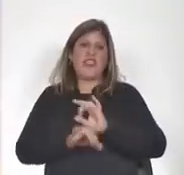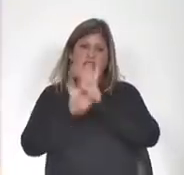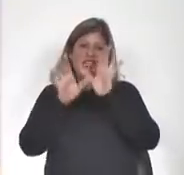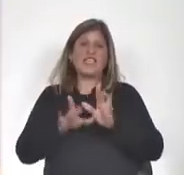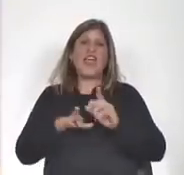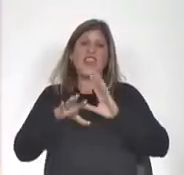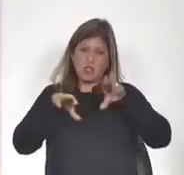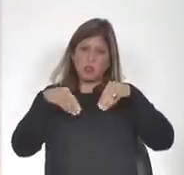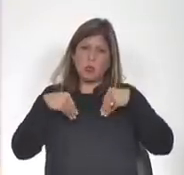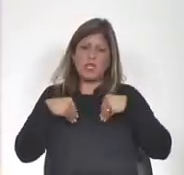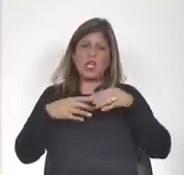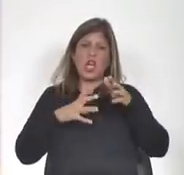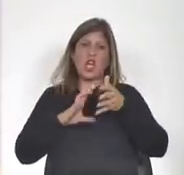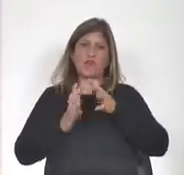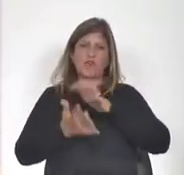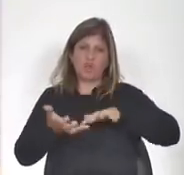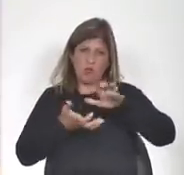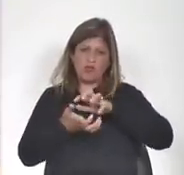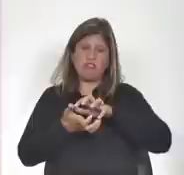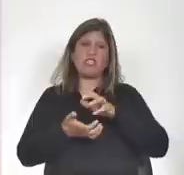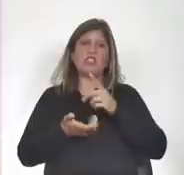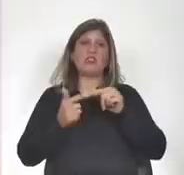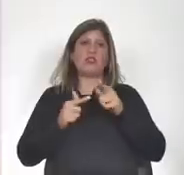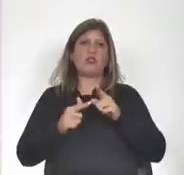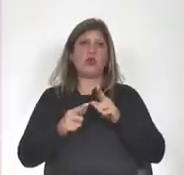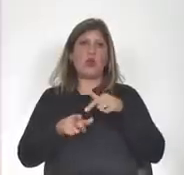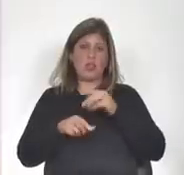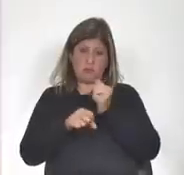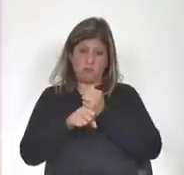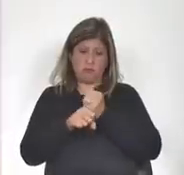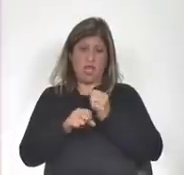conflicto, de ejercer nuestros roles.